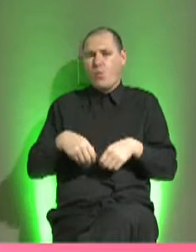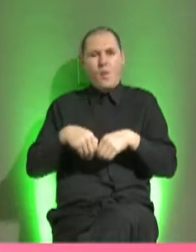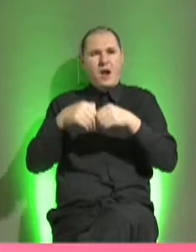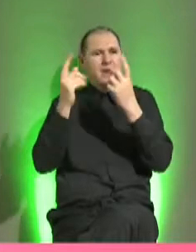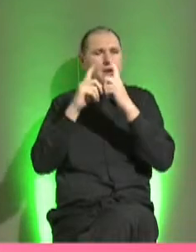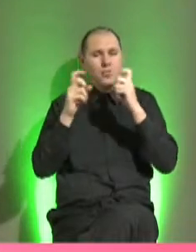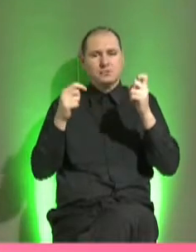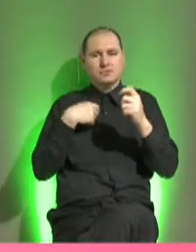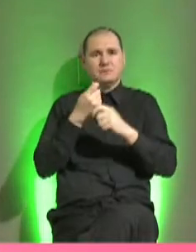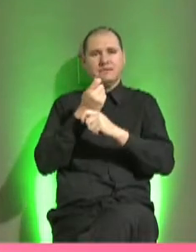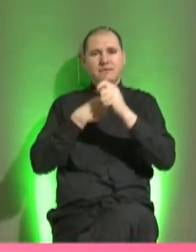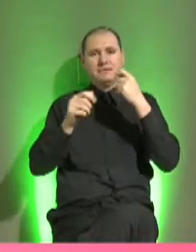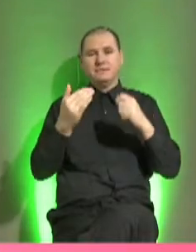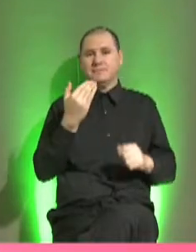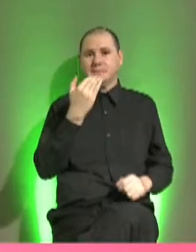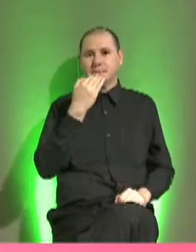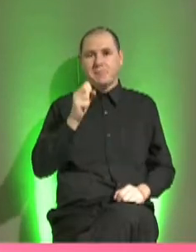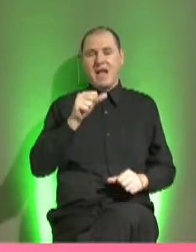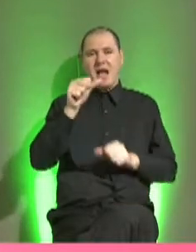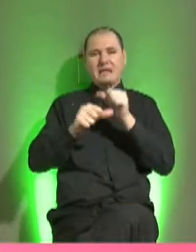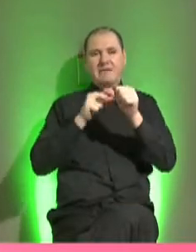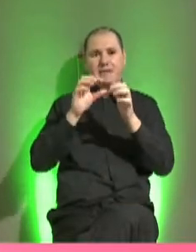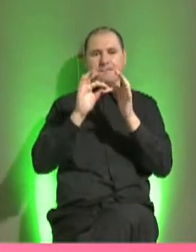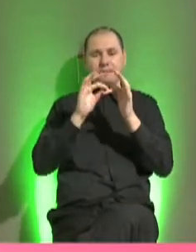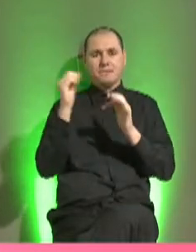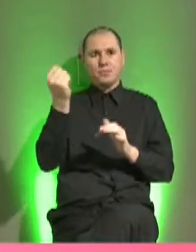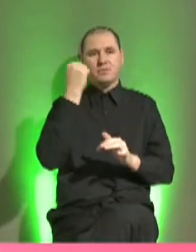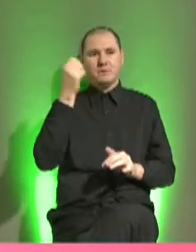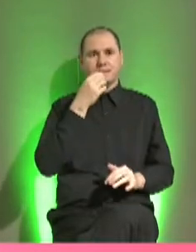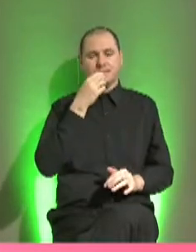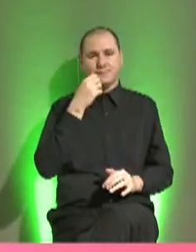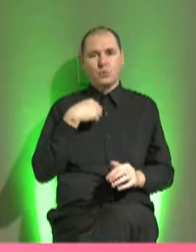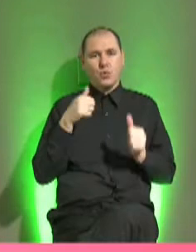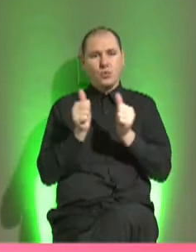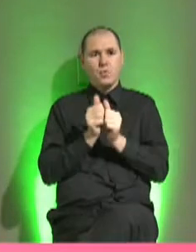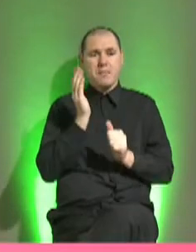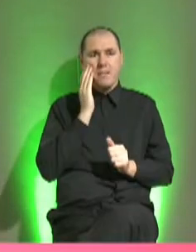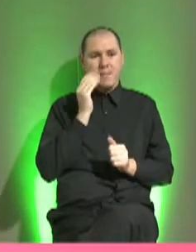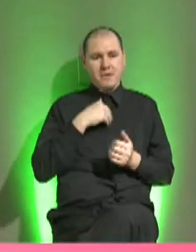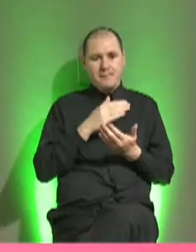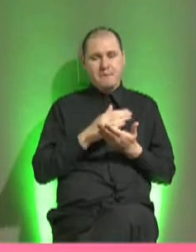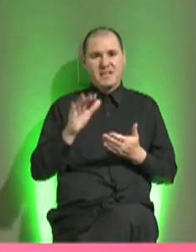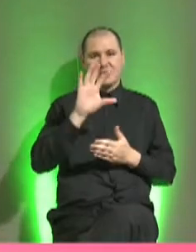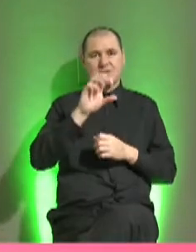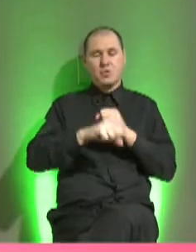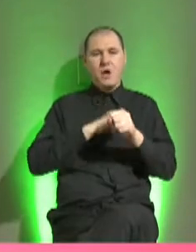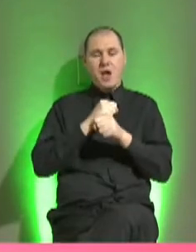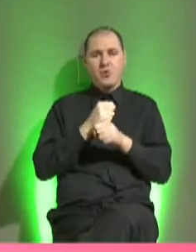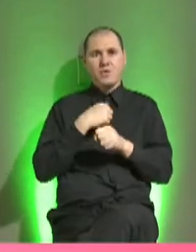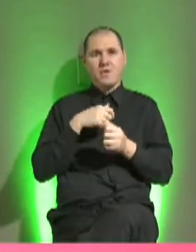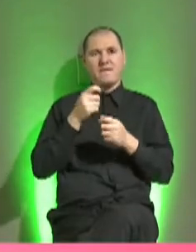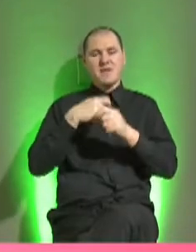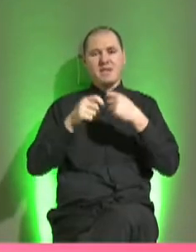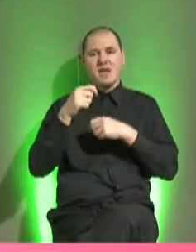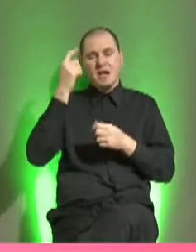camino. Pero hacía una actividad principal que llevaba a la par con mi mamá, que a partir de los 5 años empezaba a vender chipa y pan dulce.